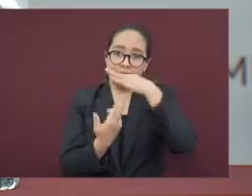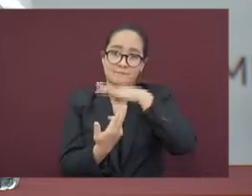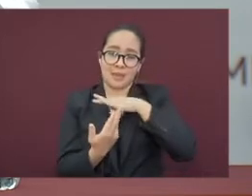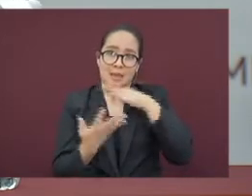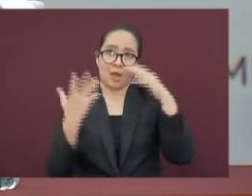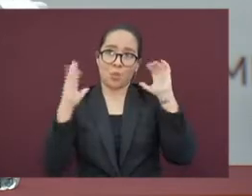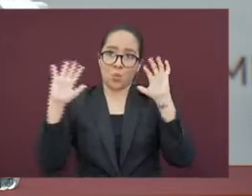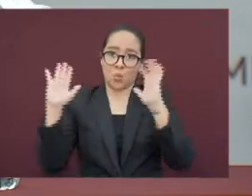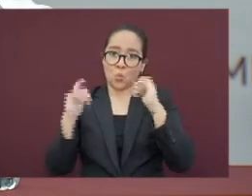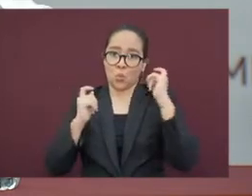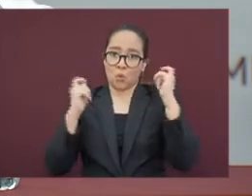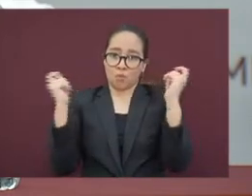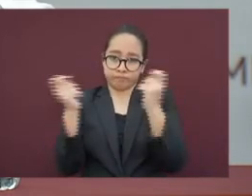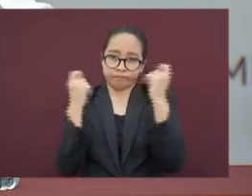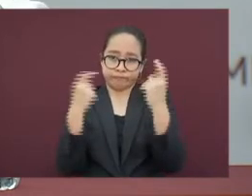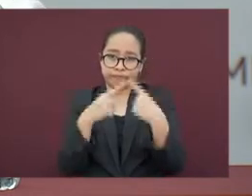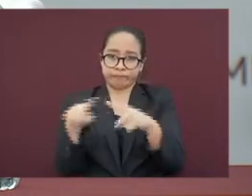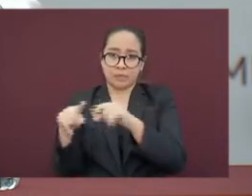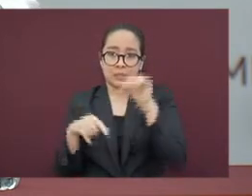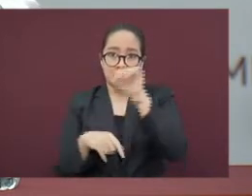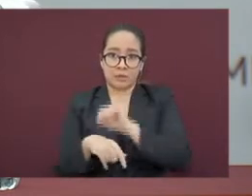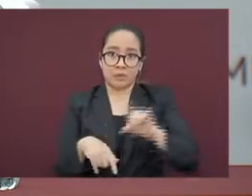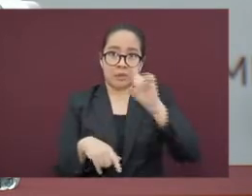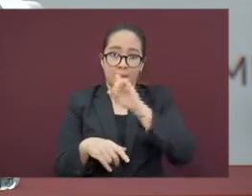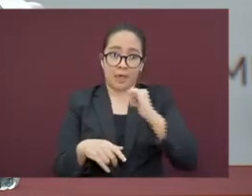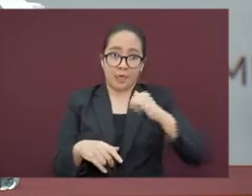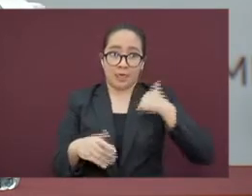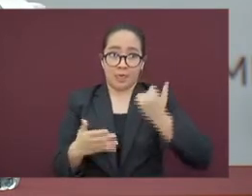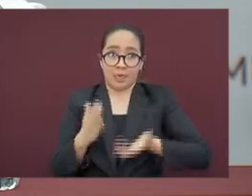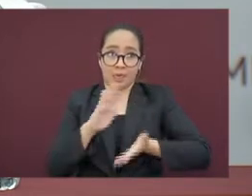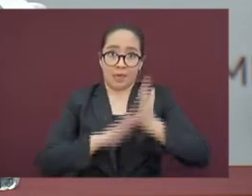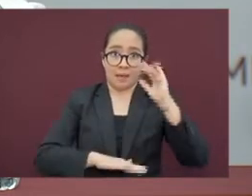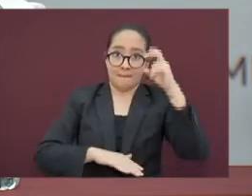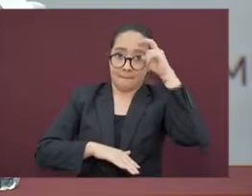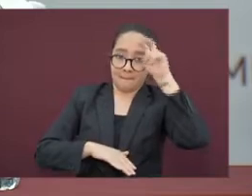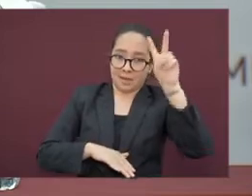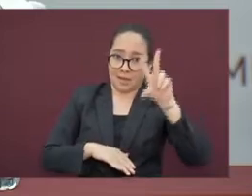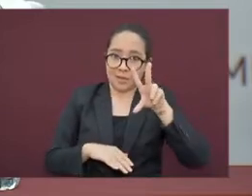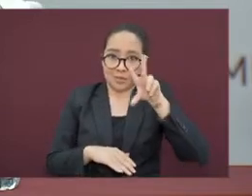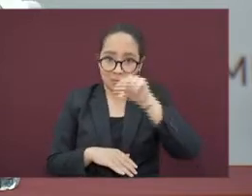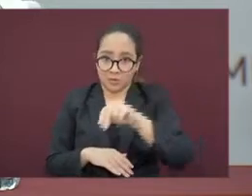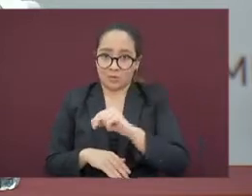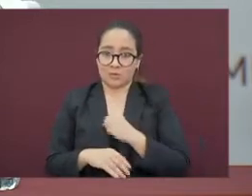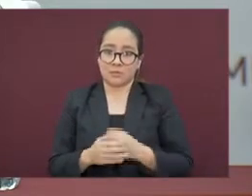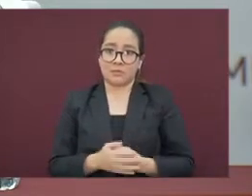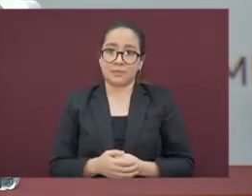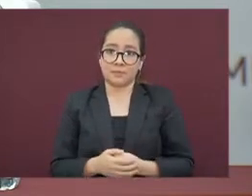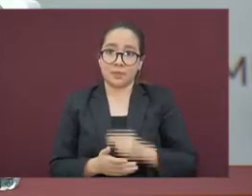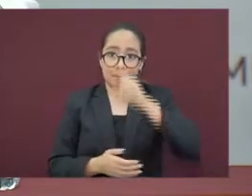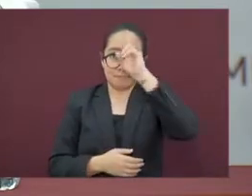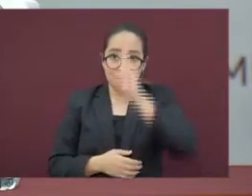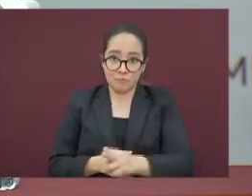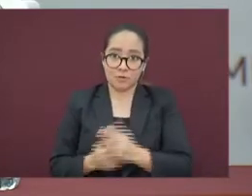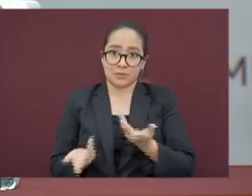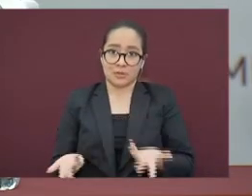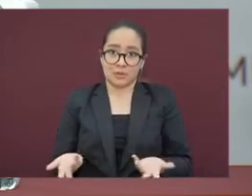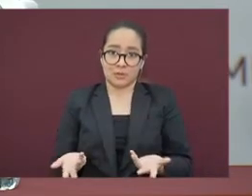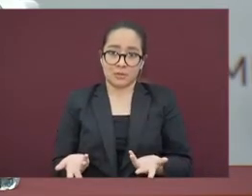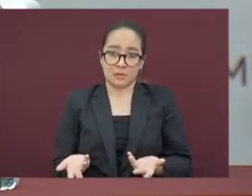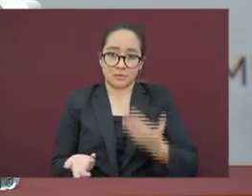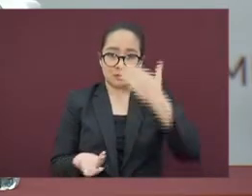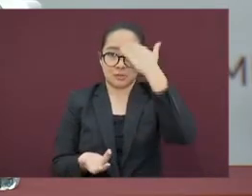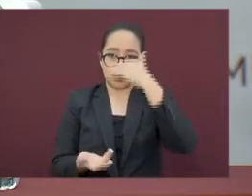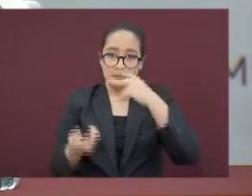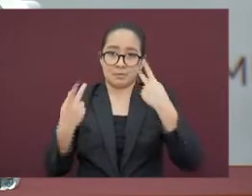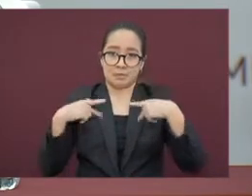los fines de semana o viajar de una ciudad a otra, no provocar las aglomeraciones